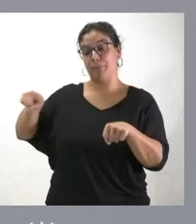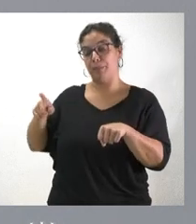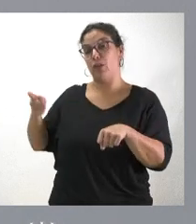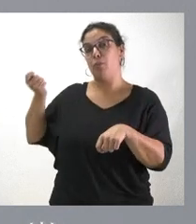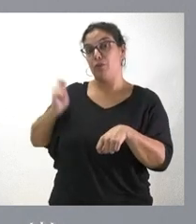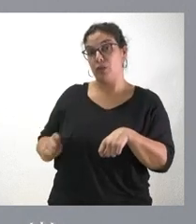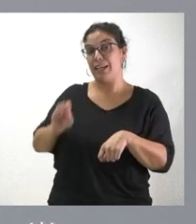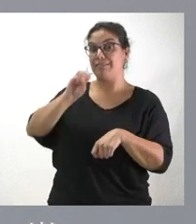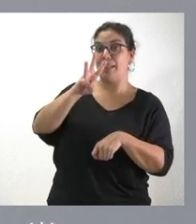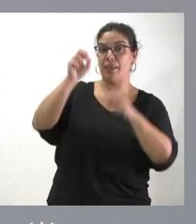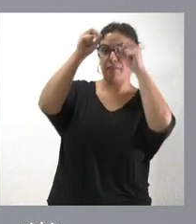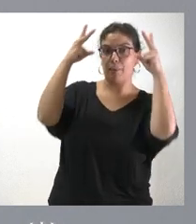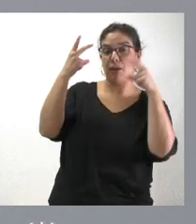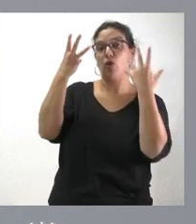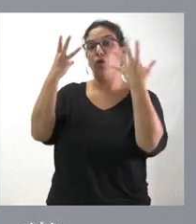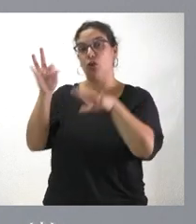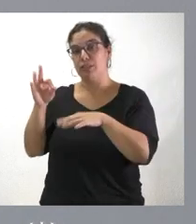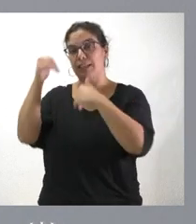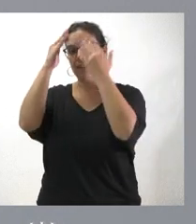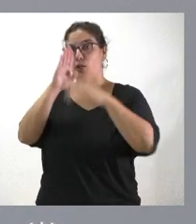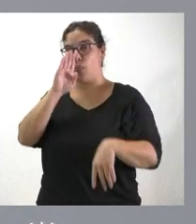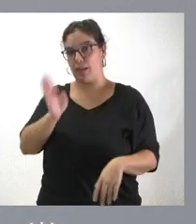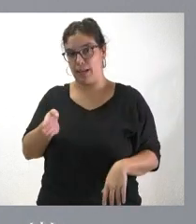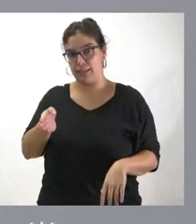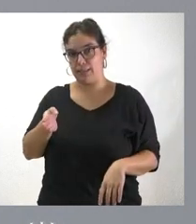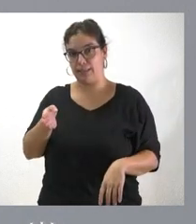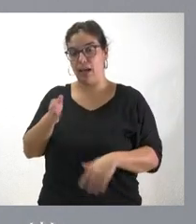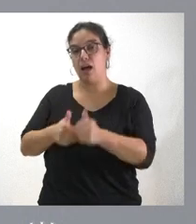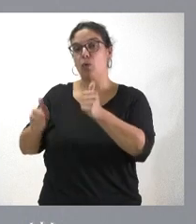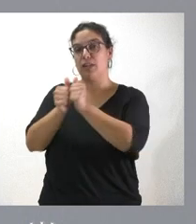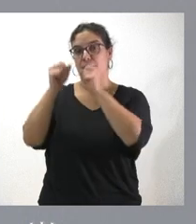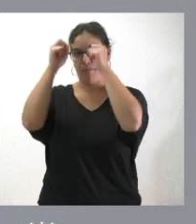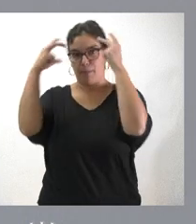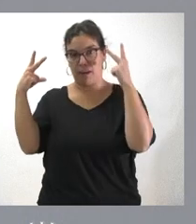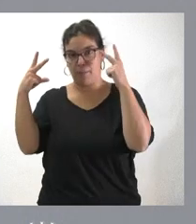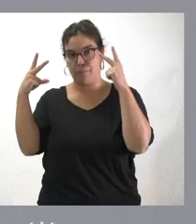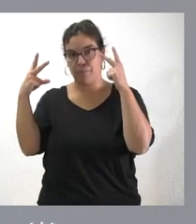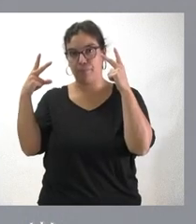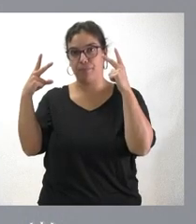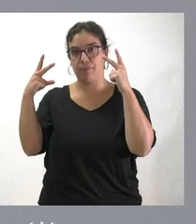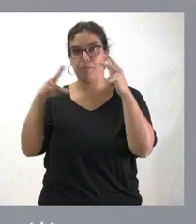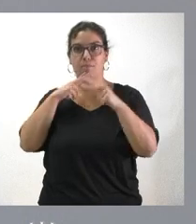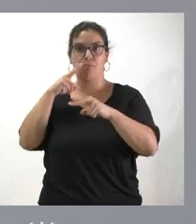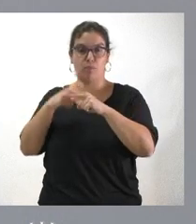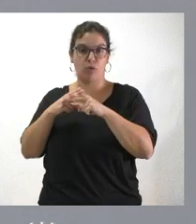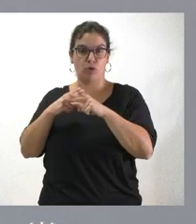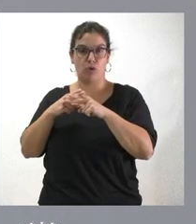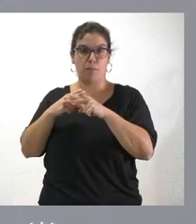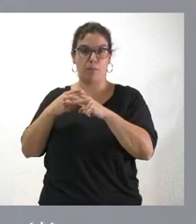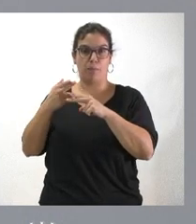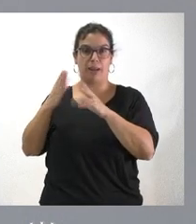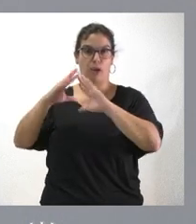enfermeros y 80 técnicos de atención directa auxiliares de enfermería en el nombre del anterior